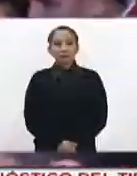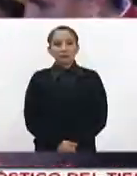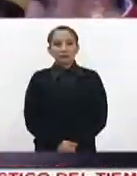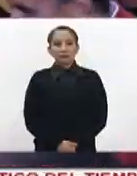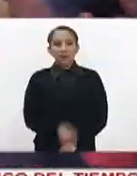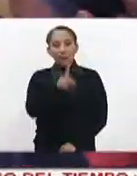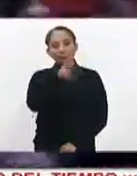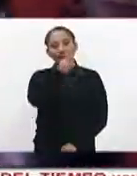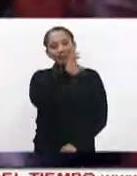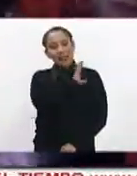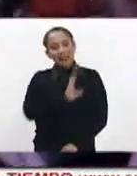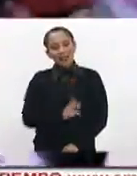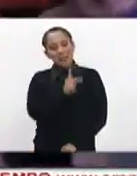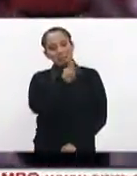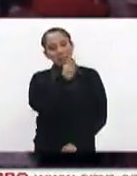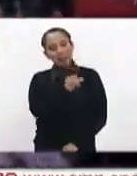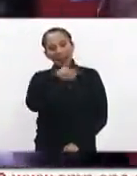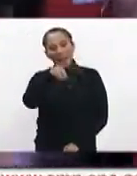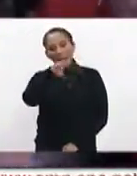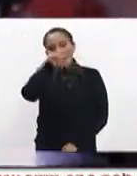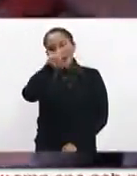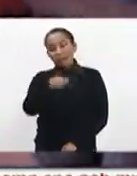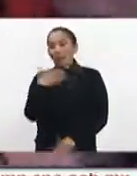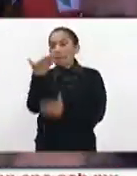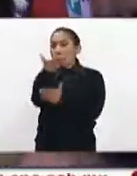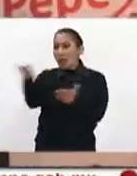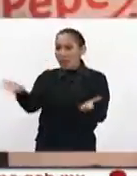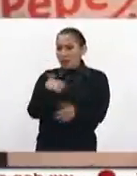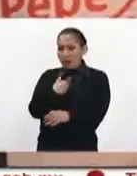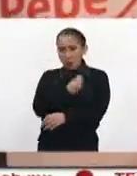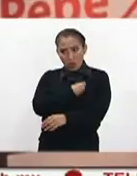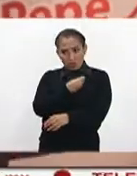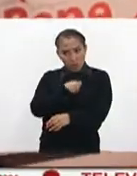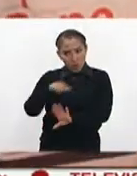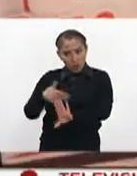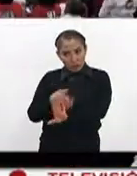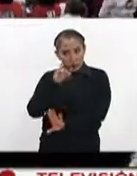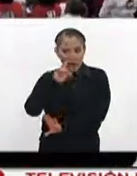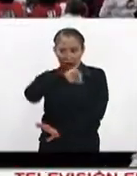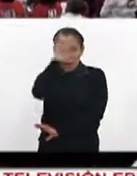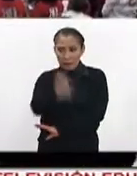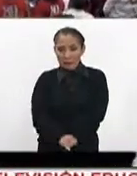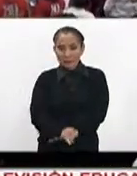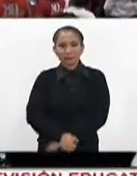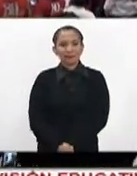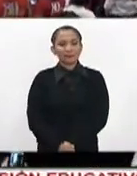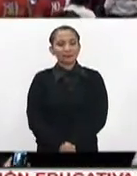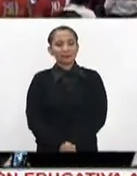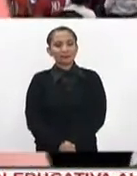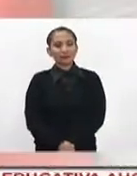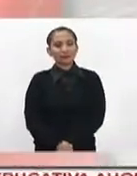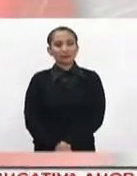El precandidato del PRI, José Antonio Meade, pidió cero tolerancia contra la violencia hacia las mujeres.